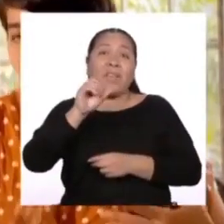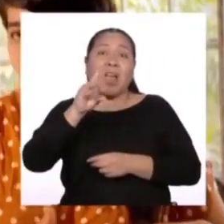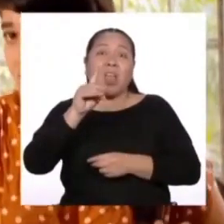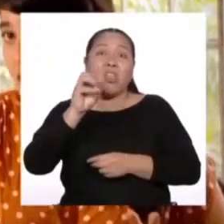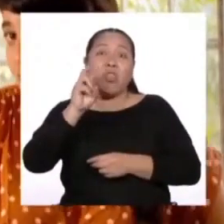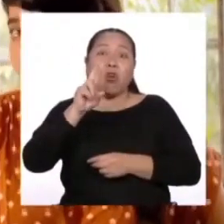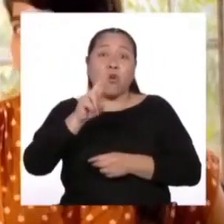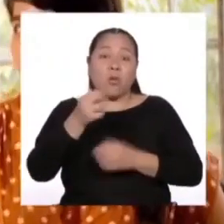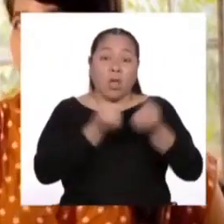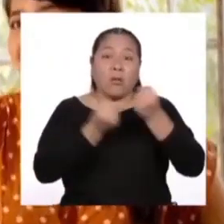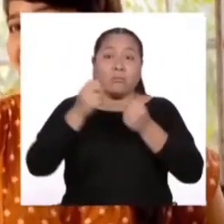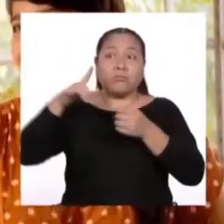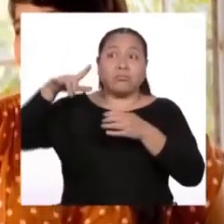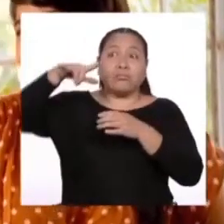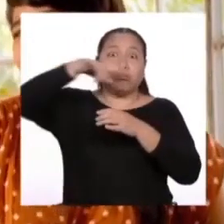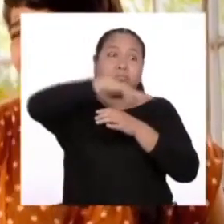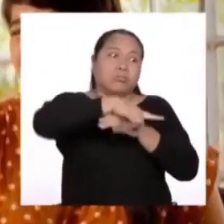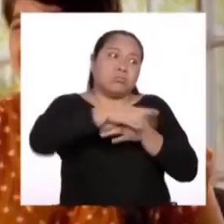O sea, podría ser yo.